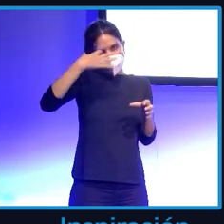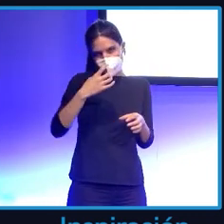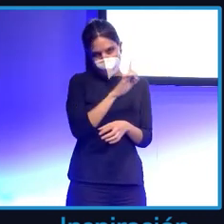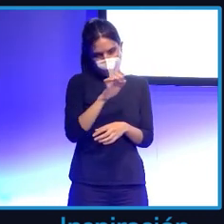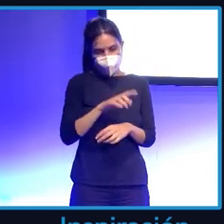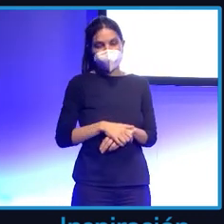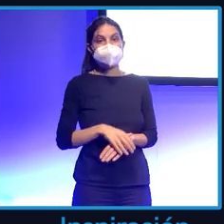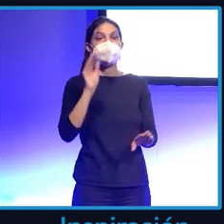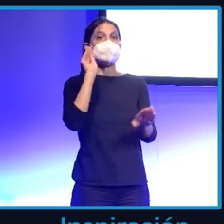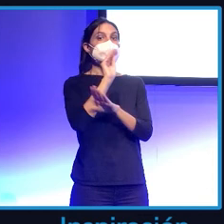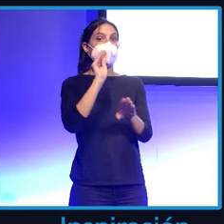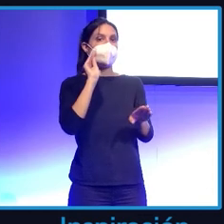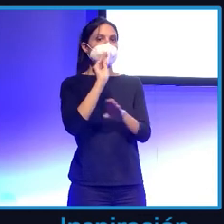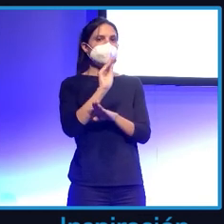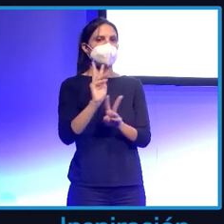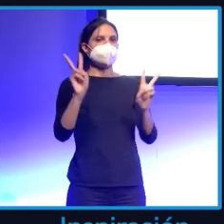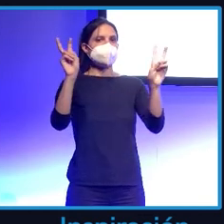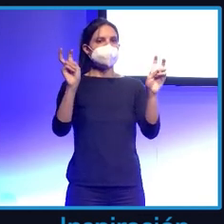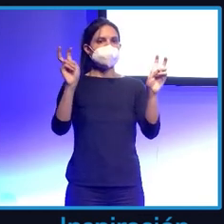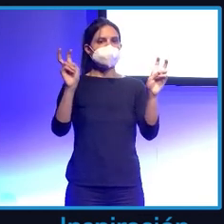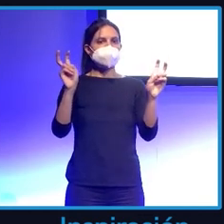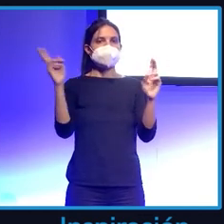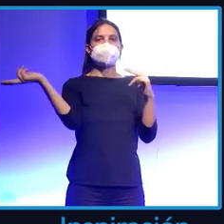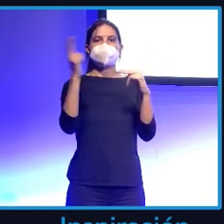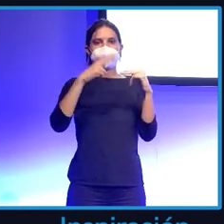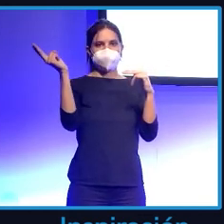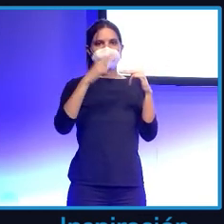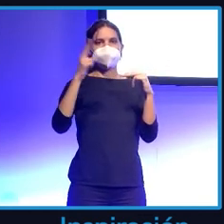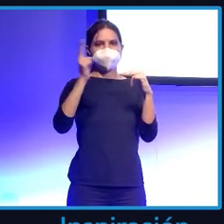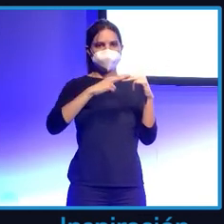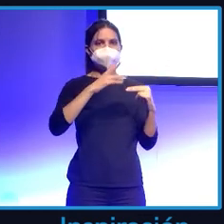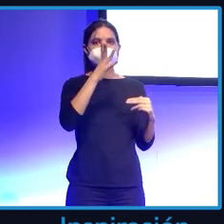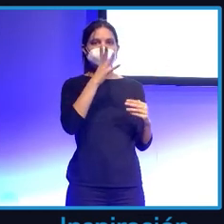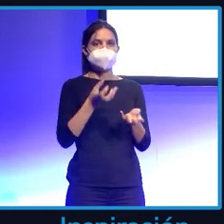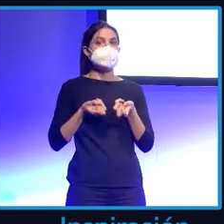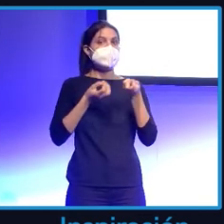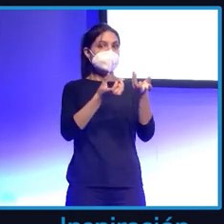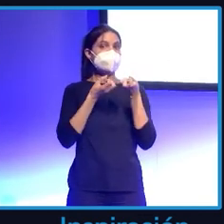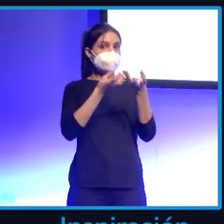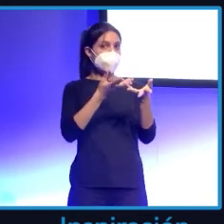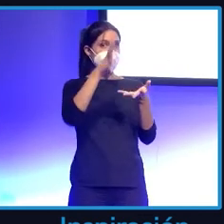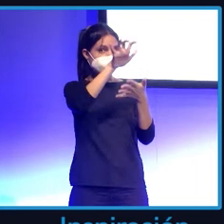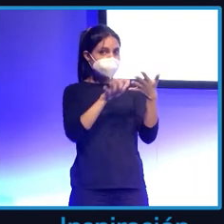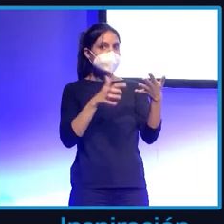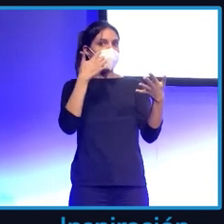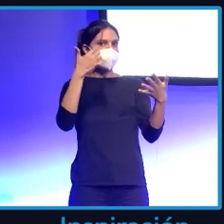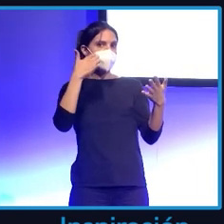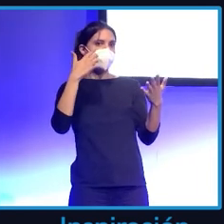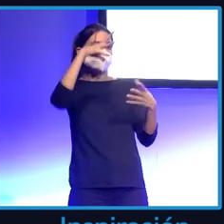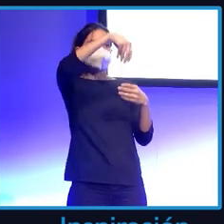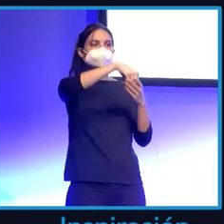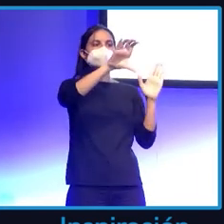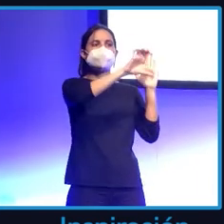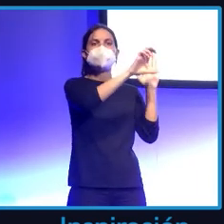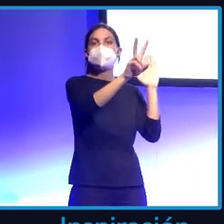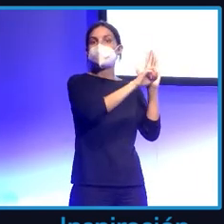Cuidado con las colisiones, como estaba comentando antes, de hecho, como veis, en el informe de Dante's Gates aparece el currículum de una persona